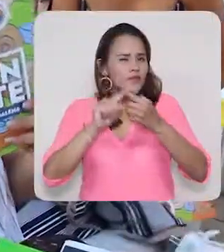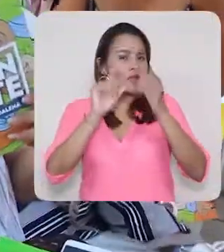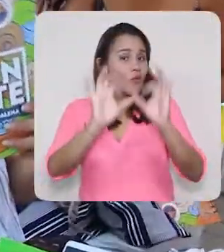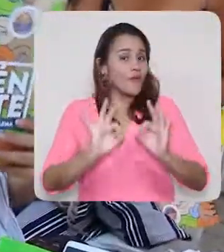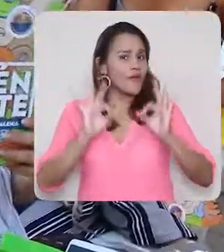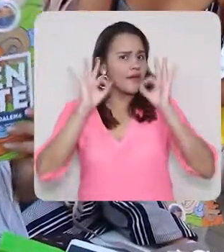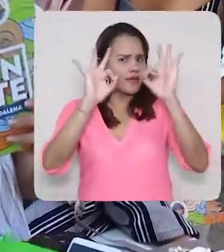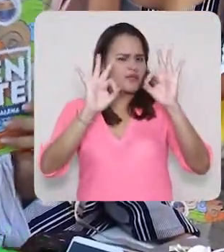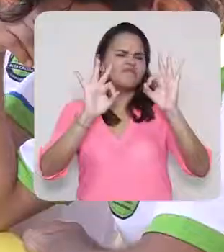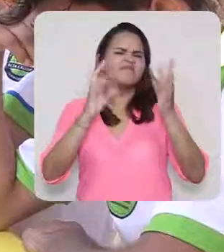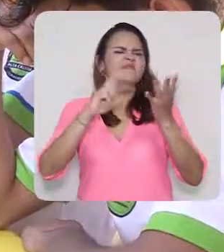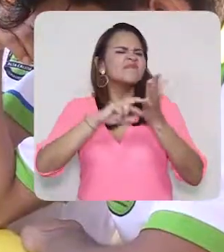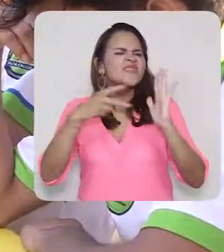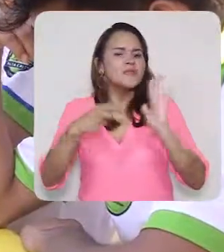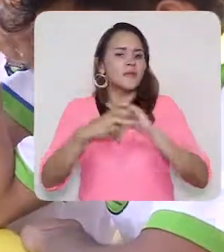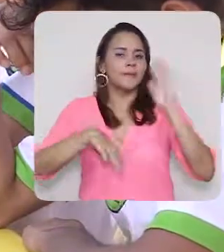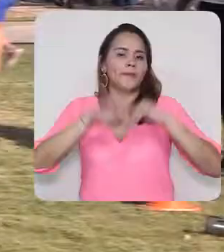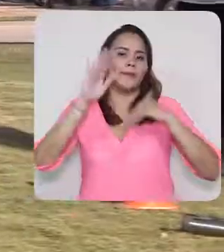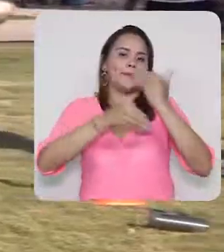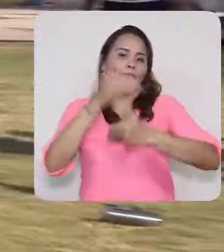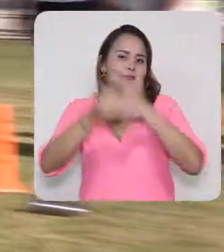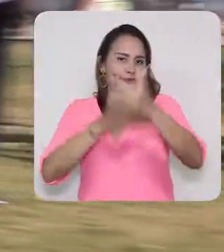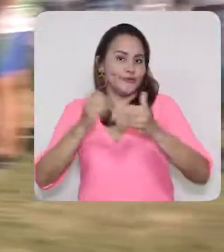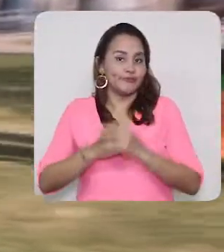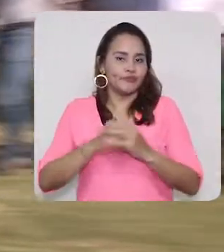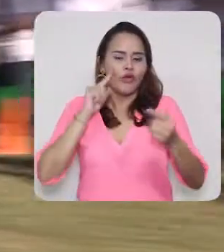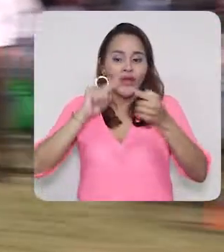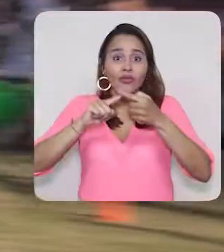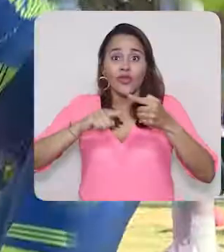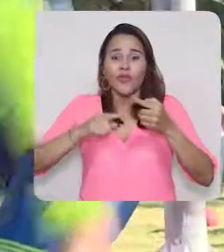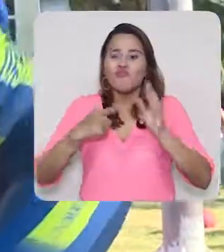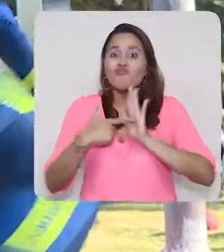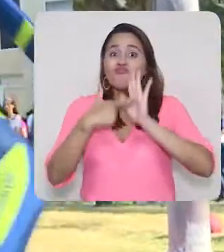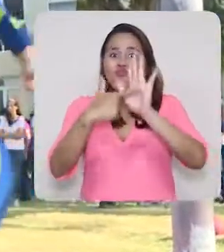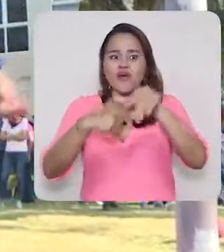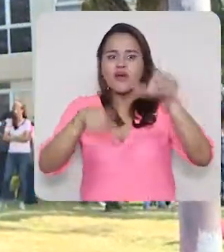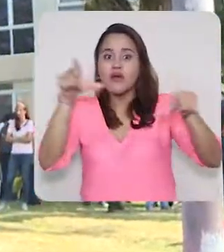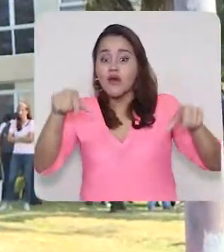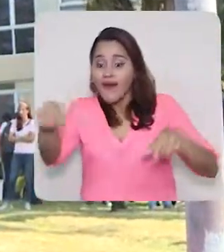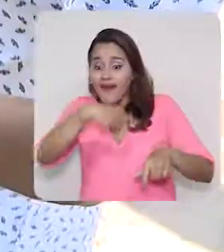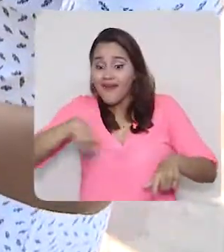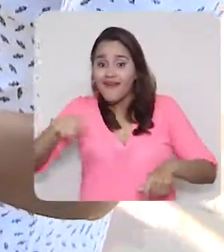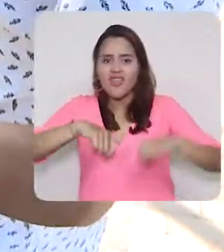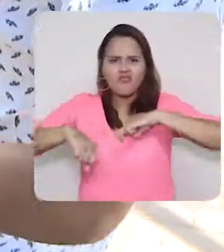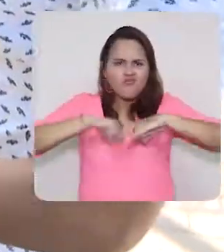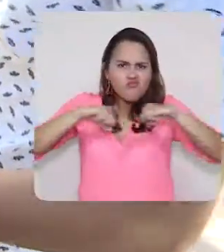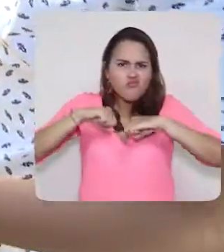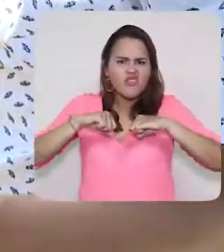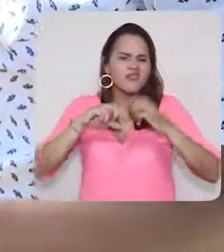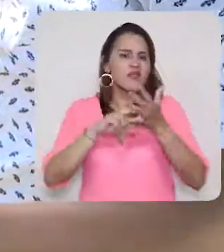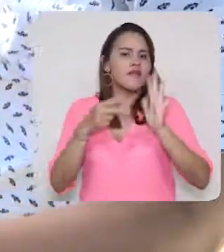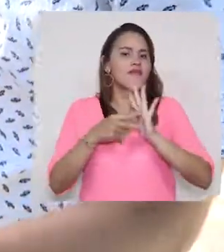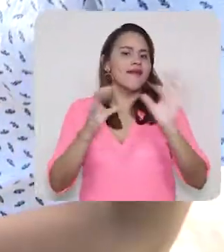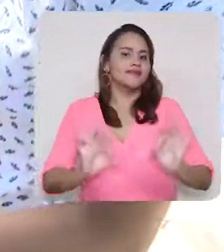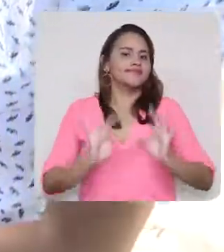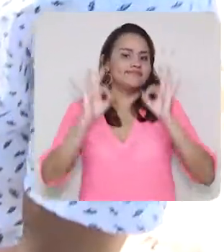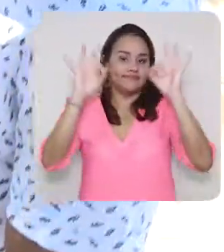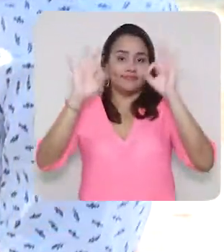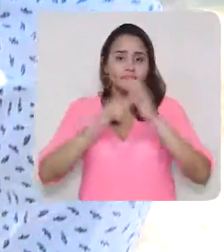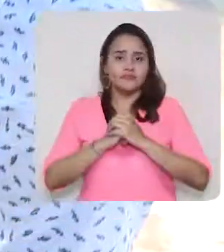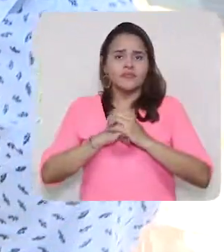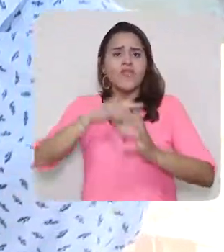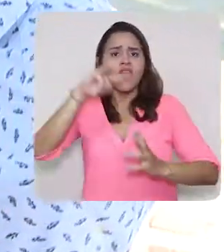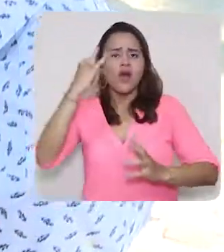La acreditación es simplemente un proceso de mostrarle a la gente que lo que hacemos aquí es de alta calidad. Y no necesitamos